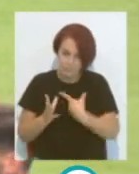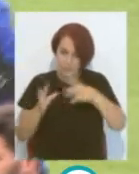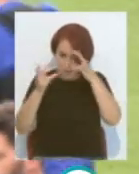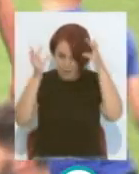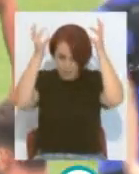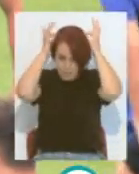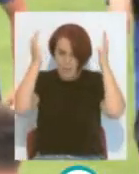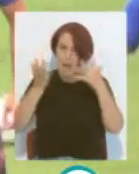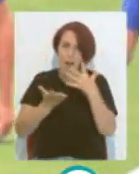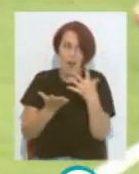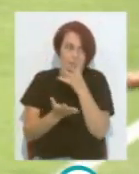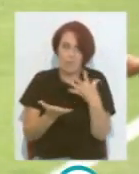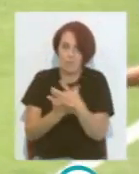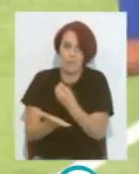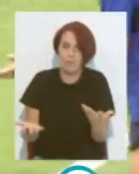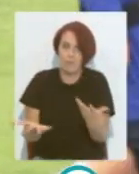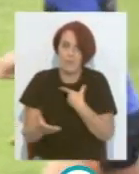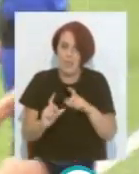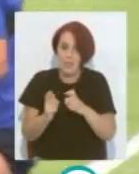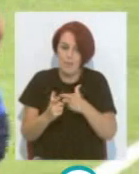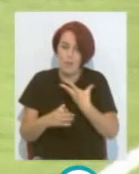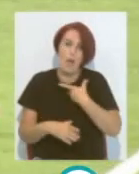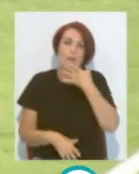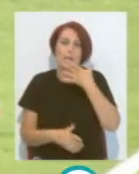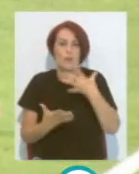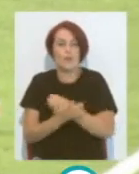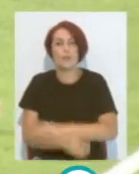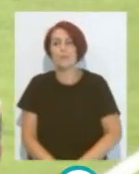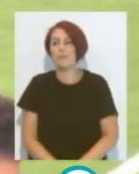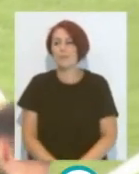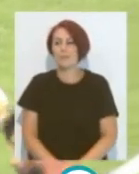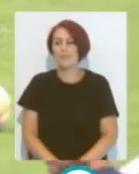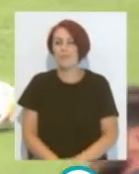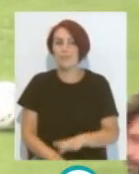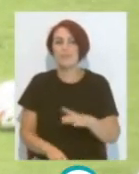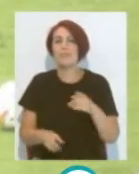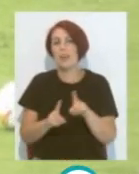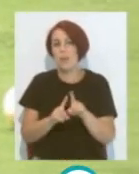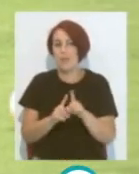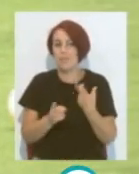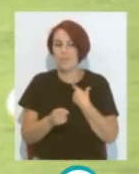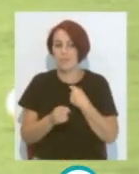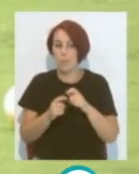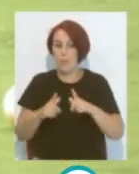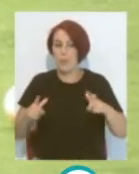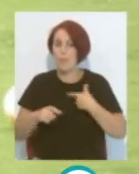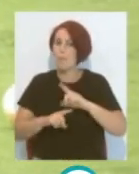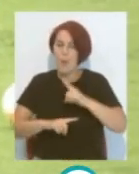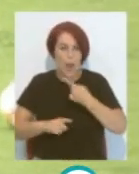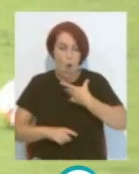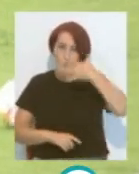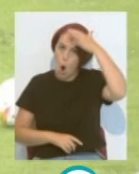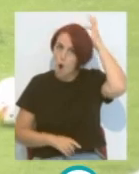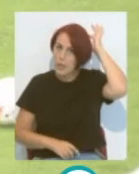las coletitas En el equipo amarillo Van marcando tendencia Sí El primero Bueno Conan ya la ya traía